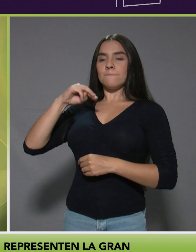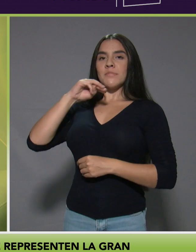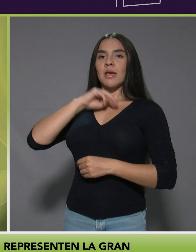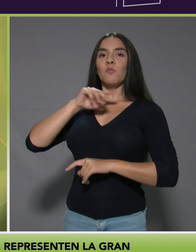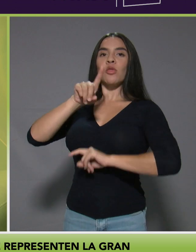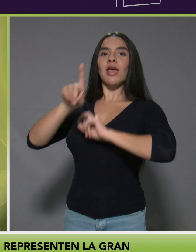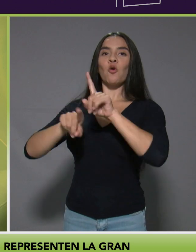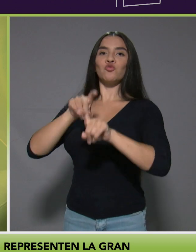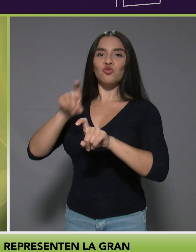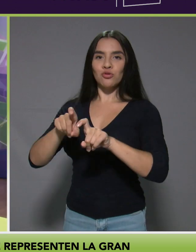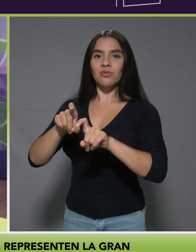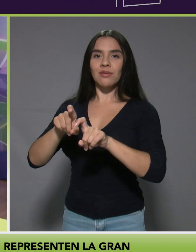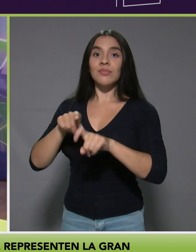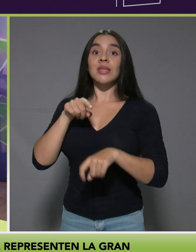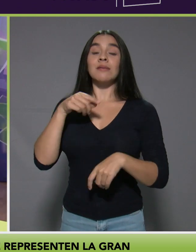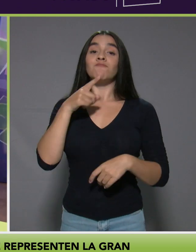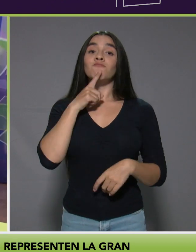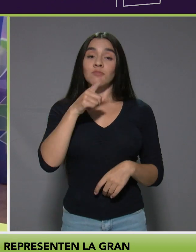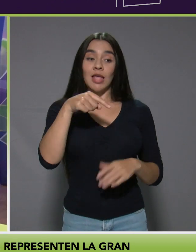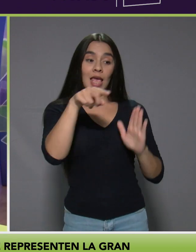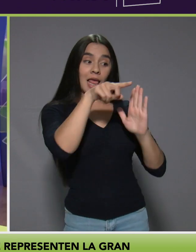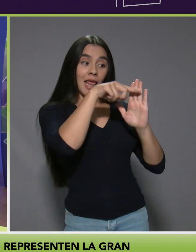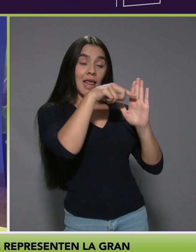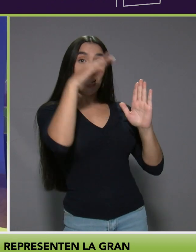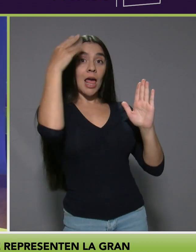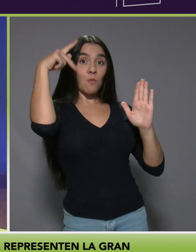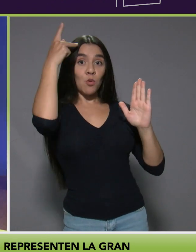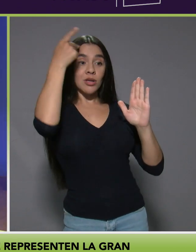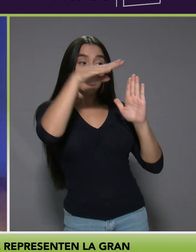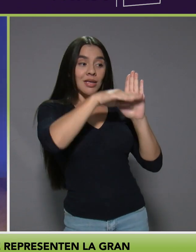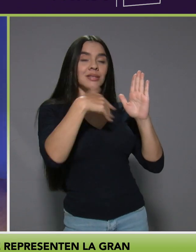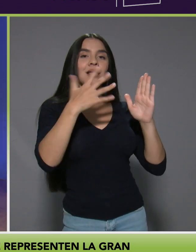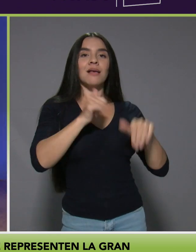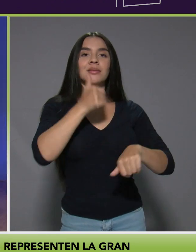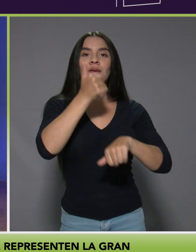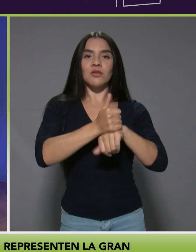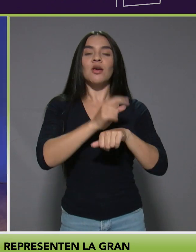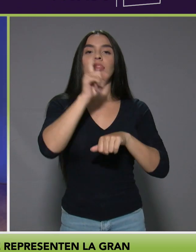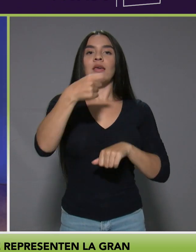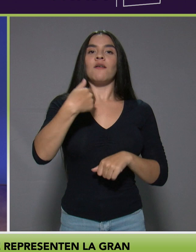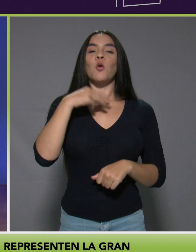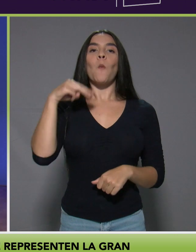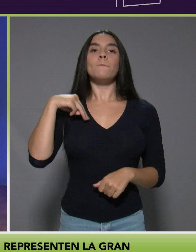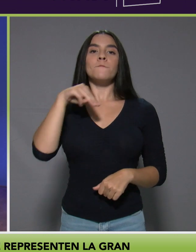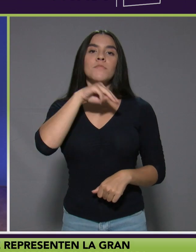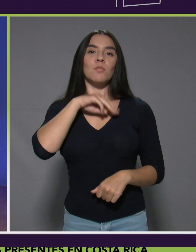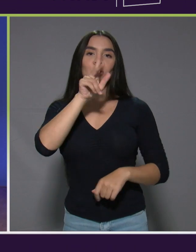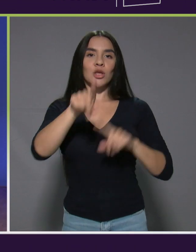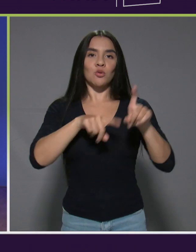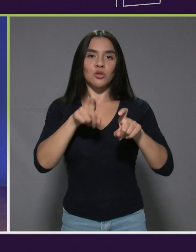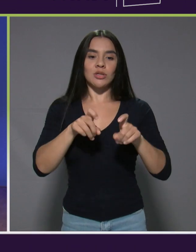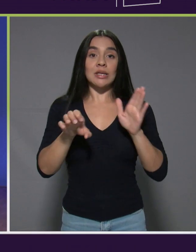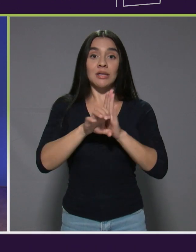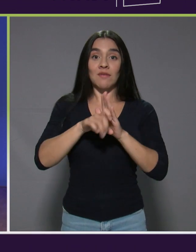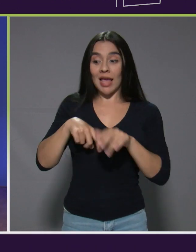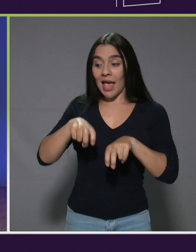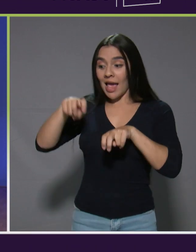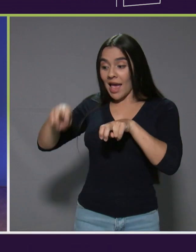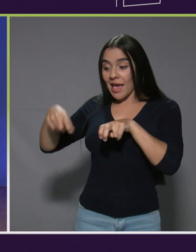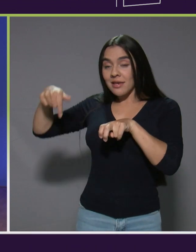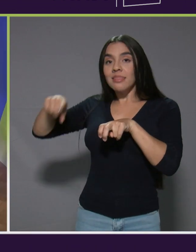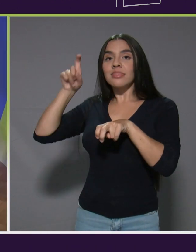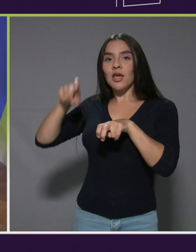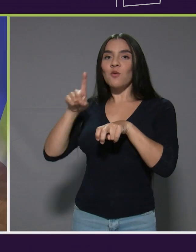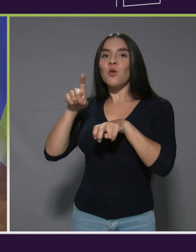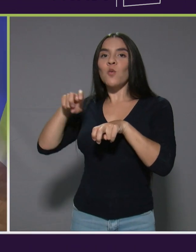Justamente, en la política se ha establecido que debe haber un miembro de consulta. Te lo pongo de esta manera, aquí debería haber alguien sentado a la par mía en este